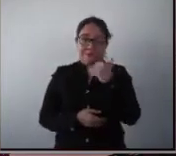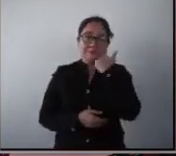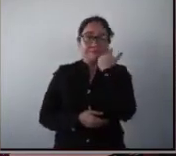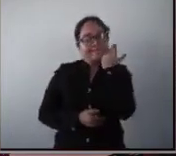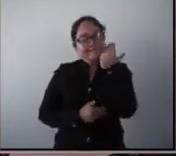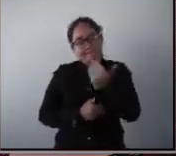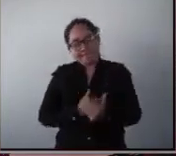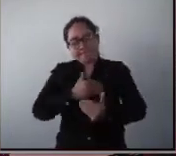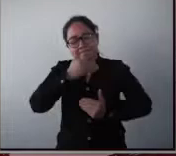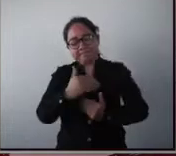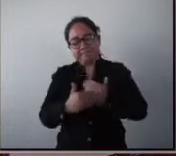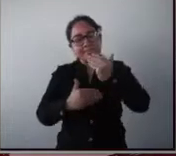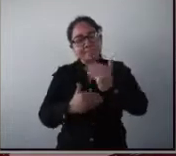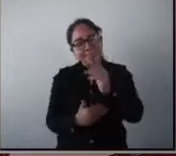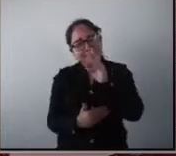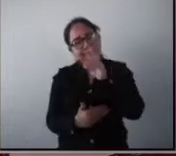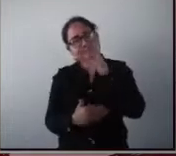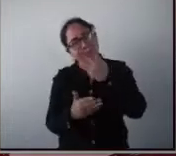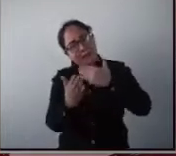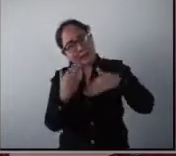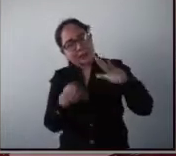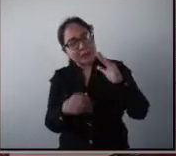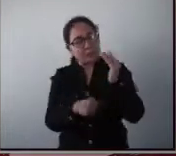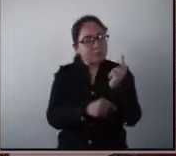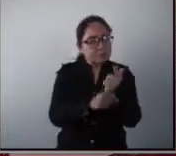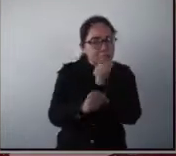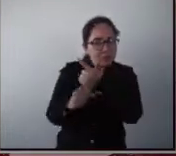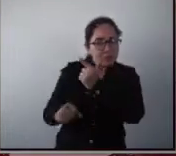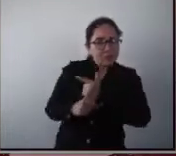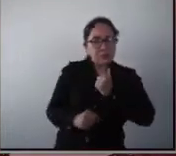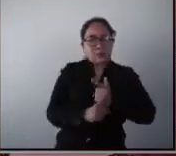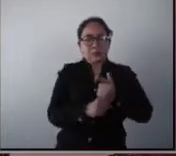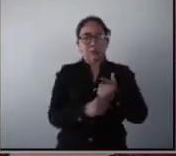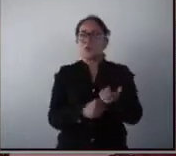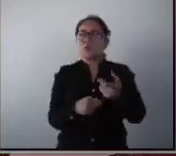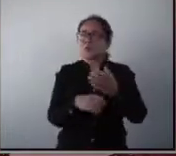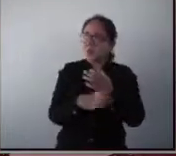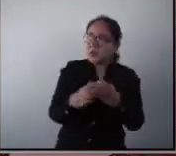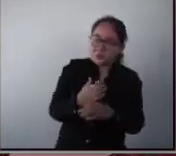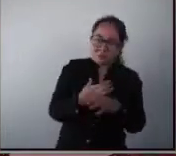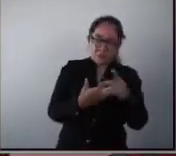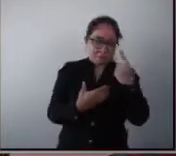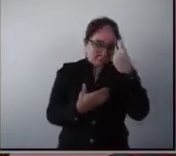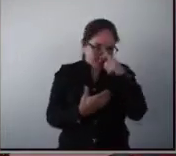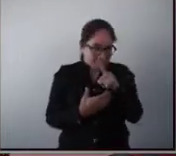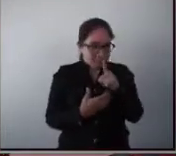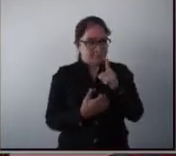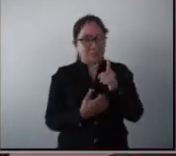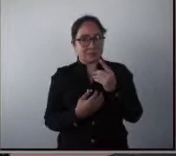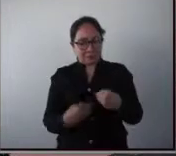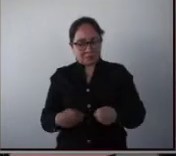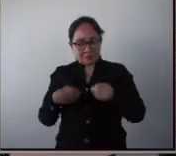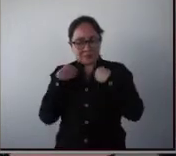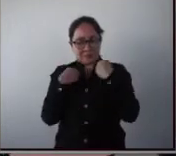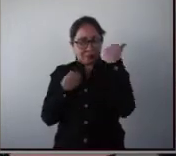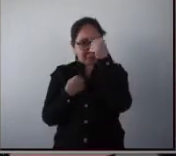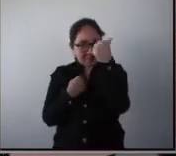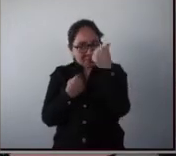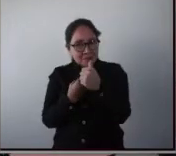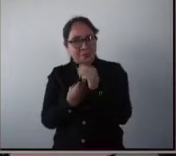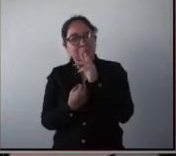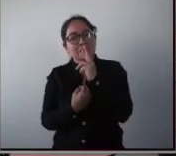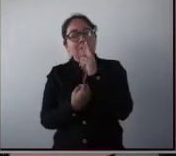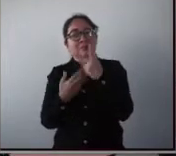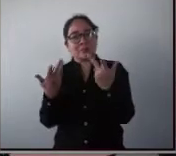aún más en encontrar cosas para mejorar la calidad de vida de estos niños pues